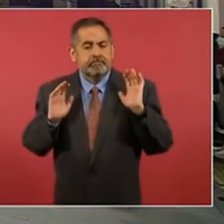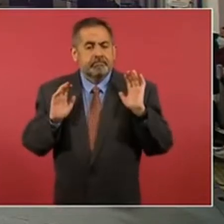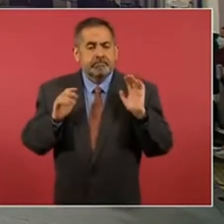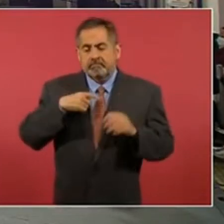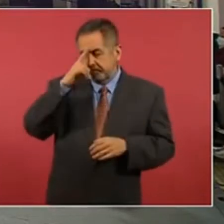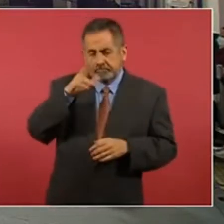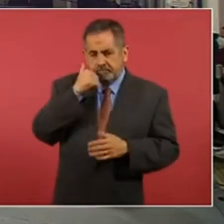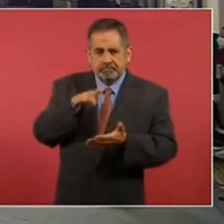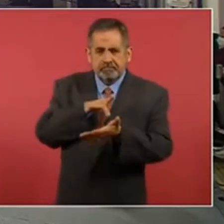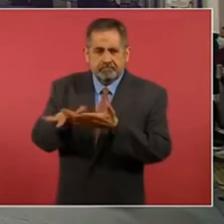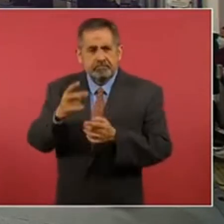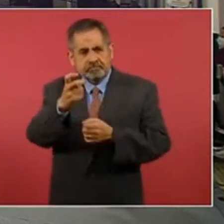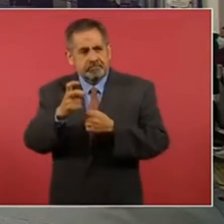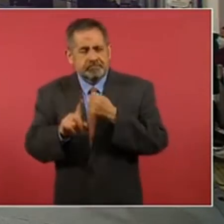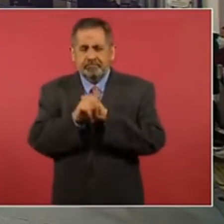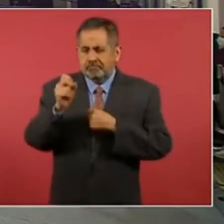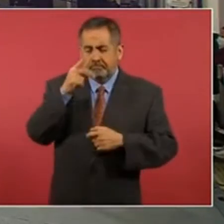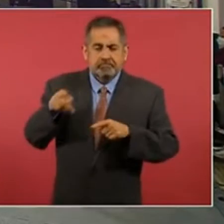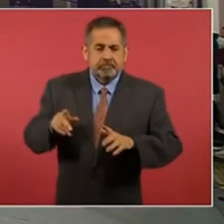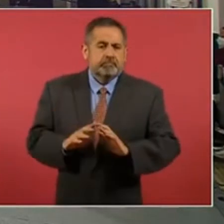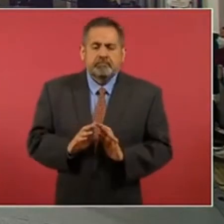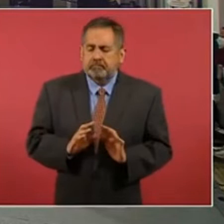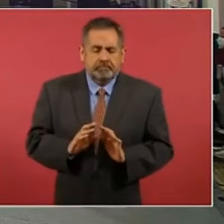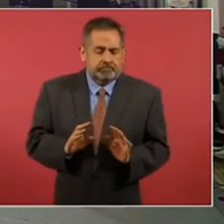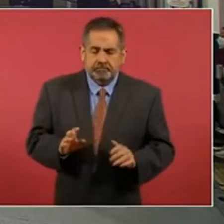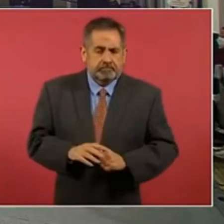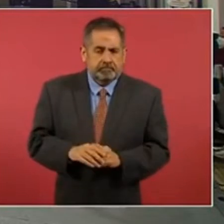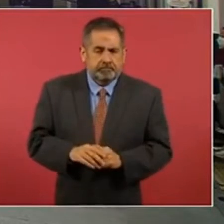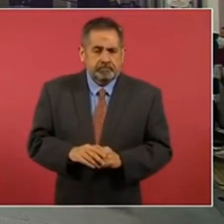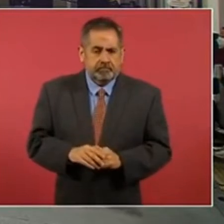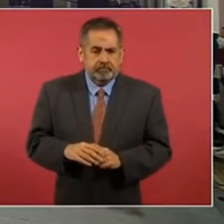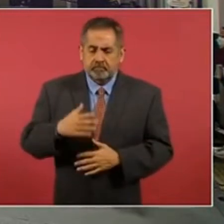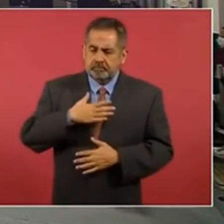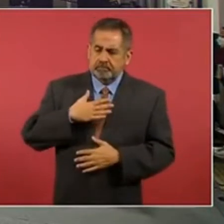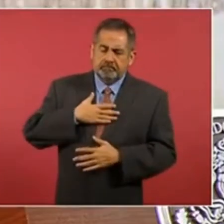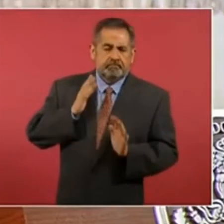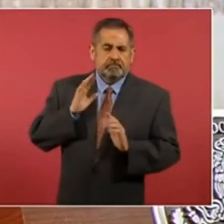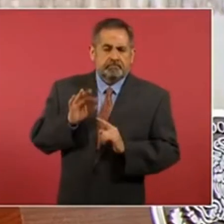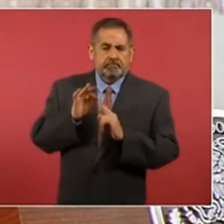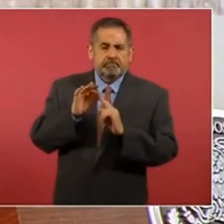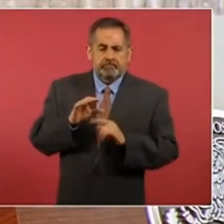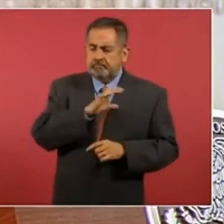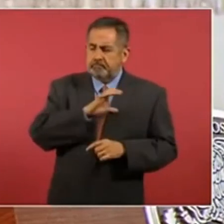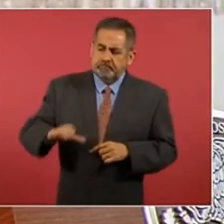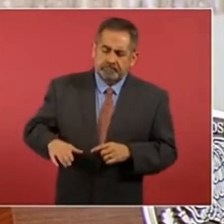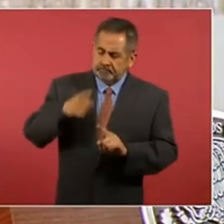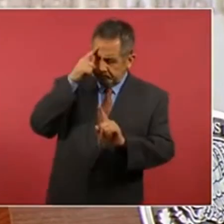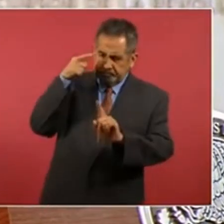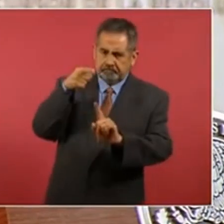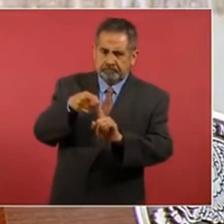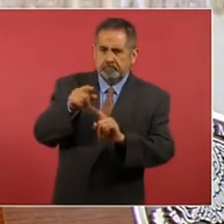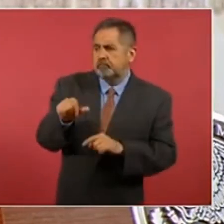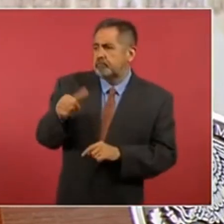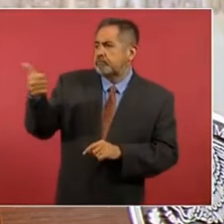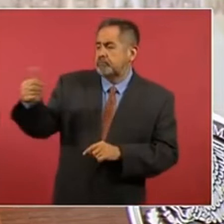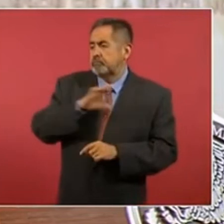apoyar. ¿Fue por eso, presidente? No, es que nosotros tenemos nuestro candidato y ellos tenían su